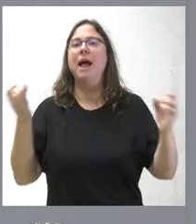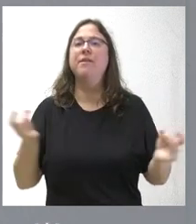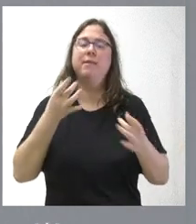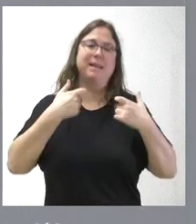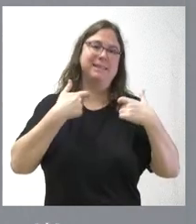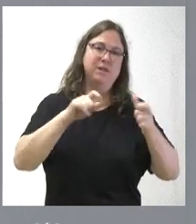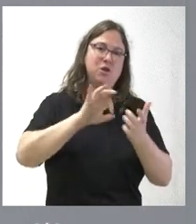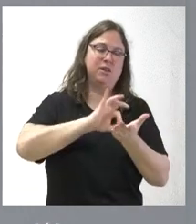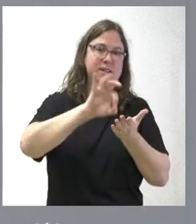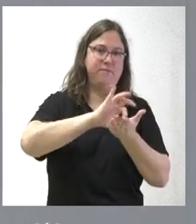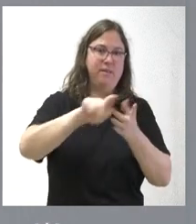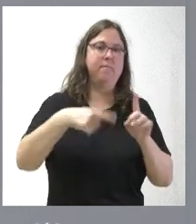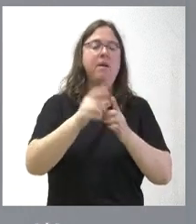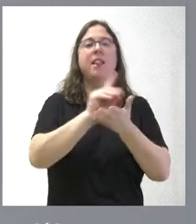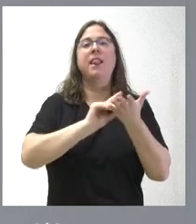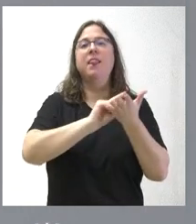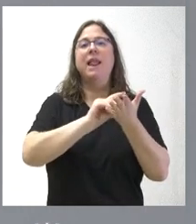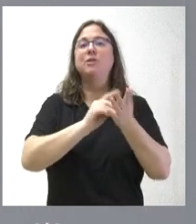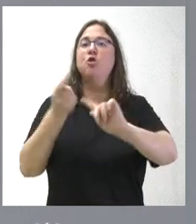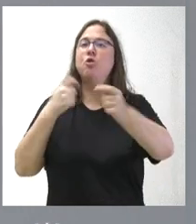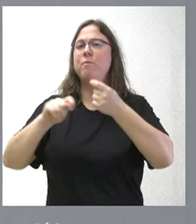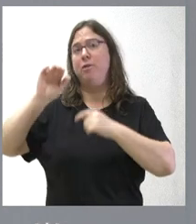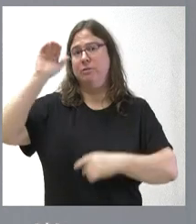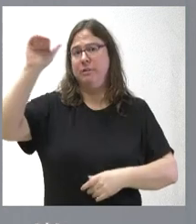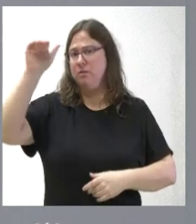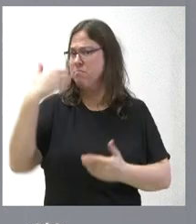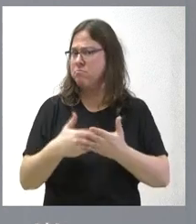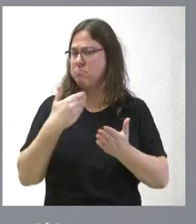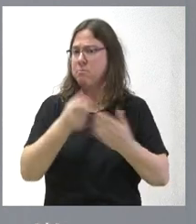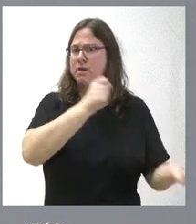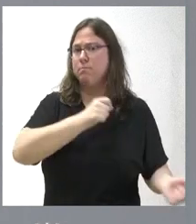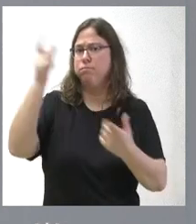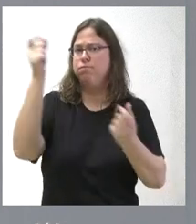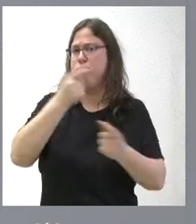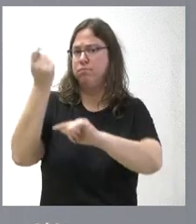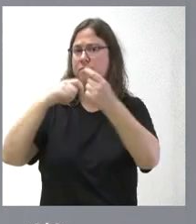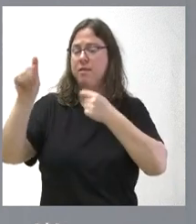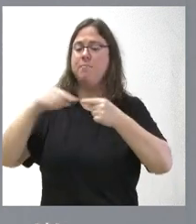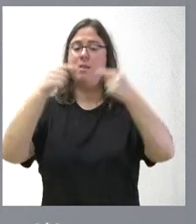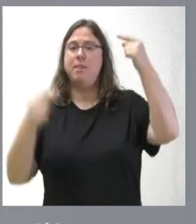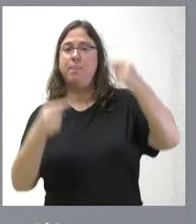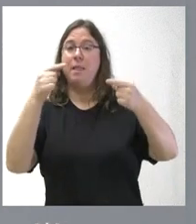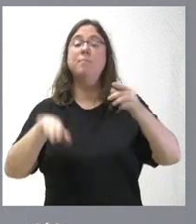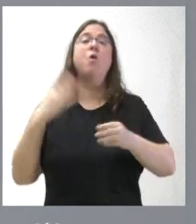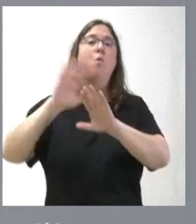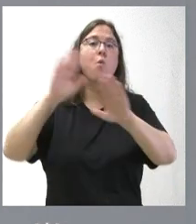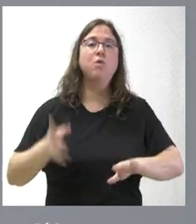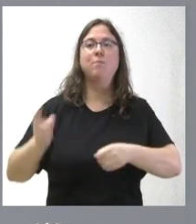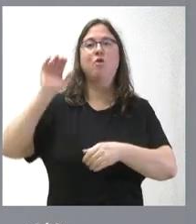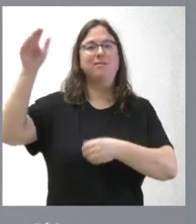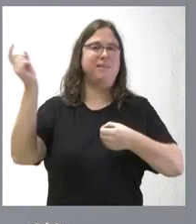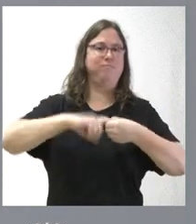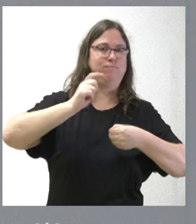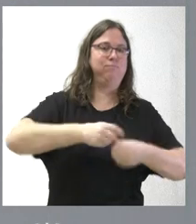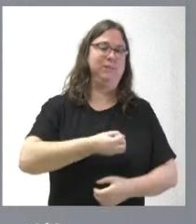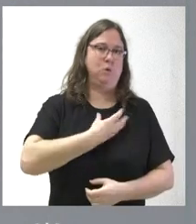servicios, de los datos de comercio exterior, fundamentalmente las exportaciones, el saldo comercial y, finalmente, la afiliación de trabajadores extranjeros a la